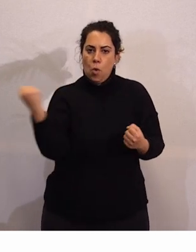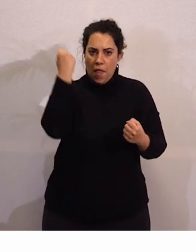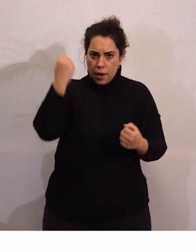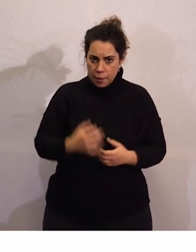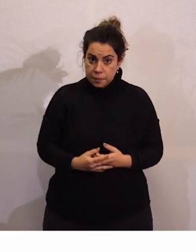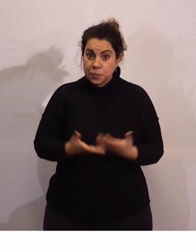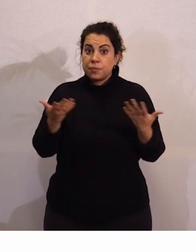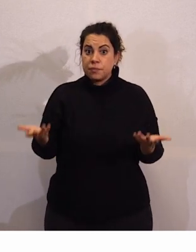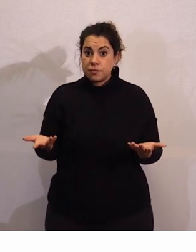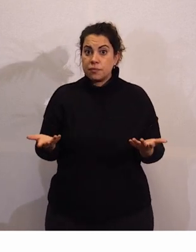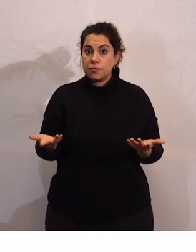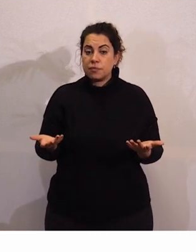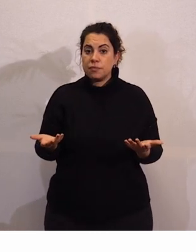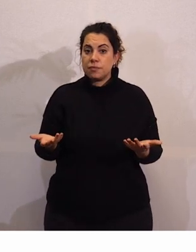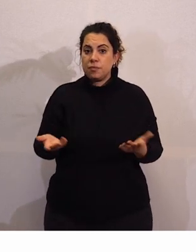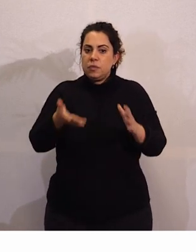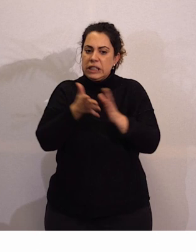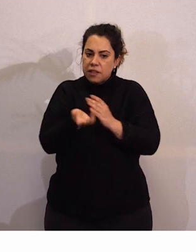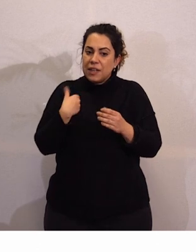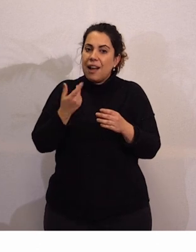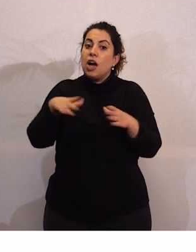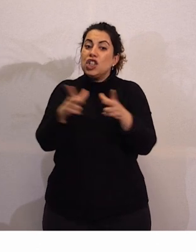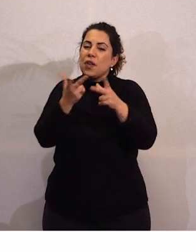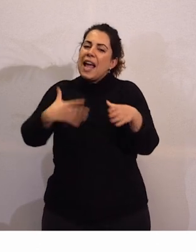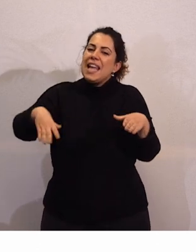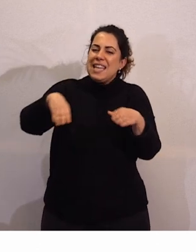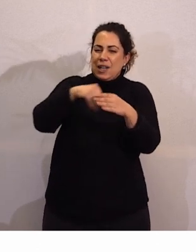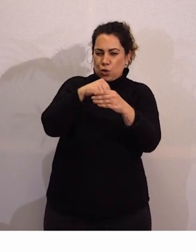y tengan una mayor inclusión en esta sociedad.